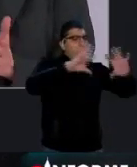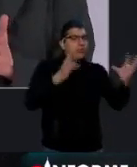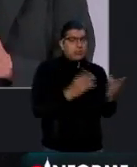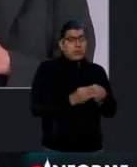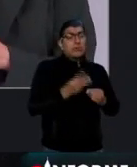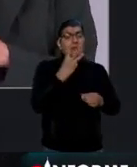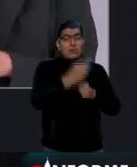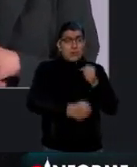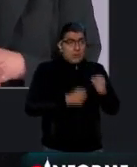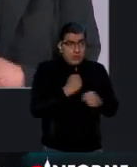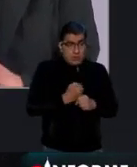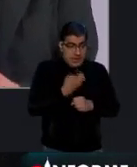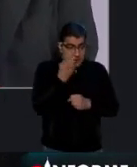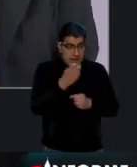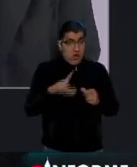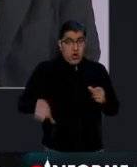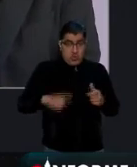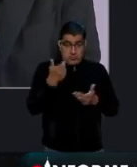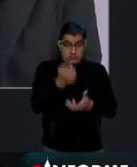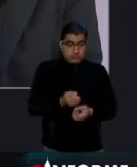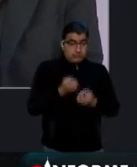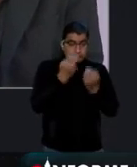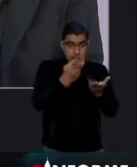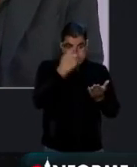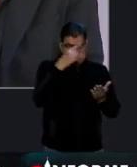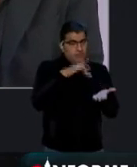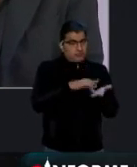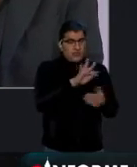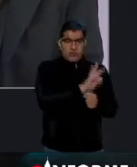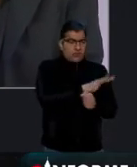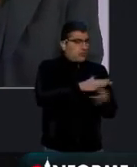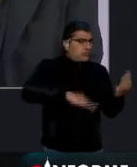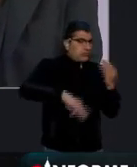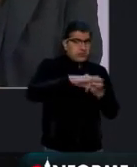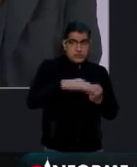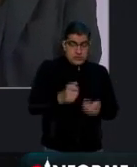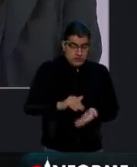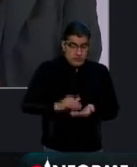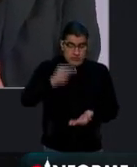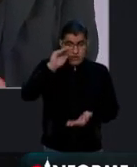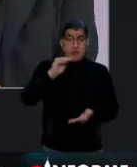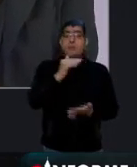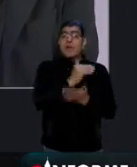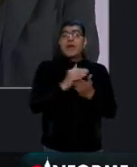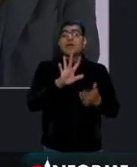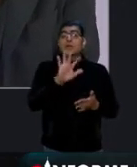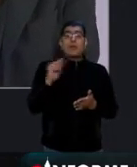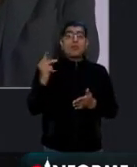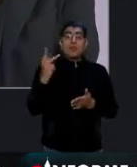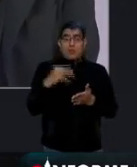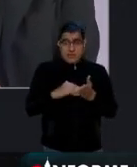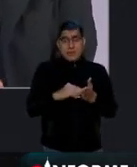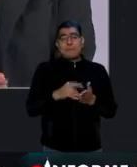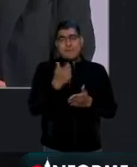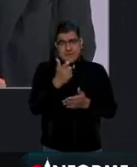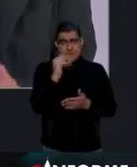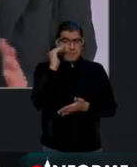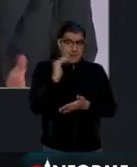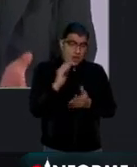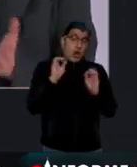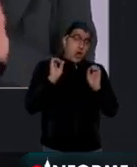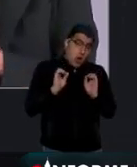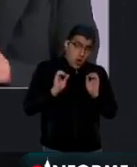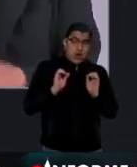de otros tres años, este dinero podría destinarse a beneficencia pública si el monto es menor a 52 mil pesos y si no,